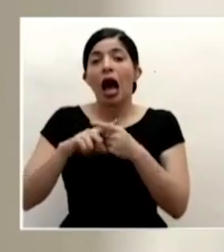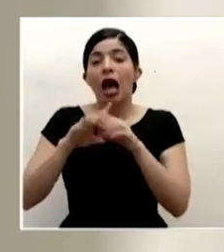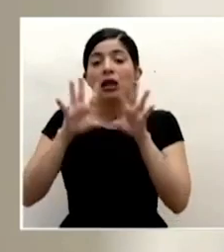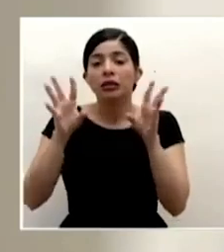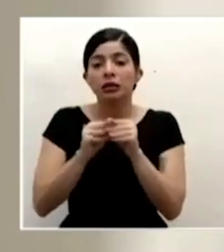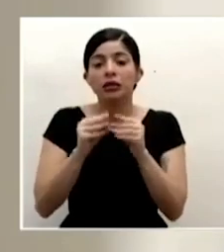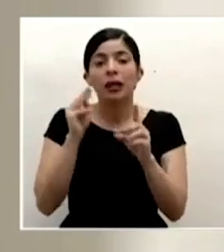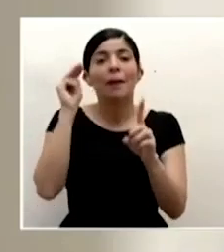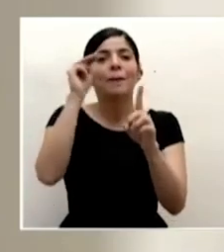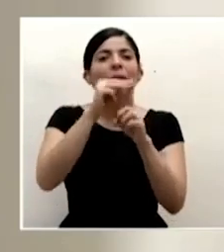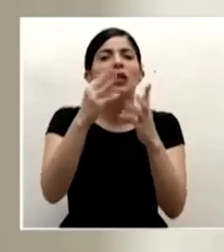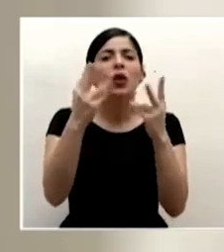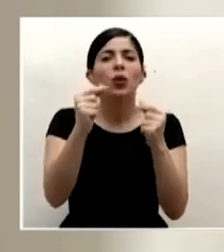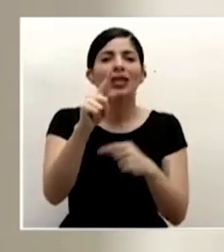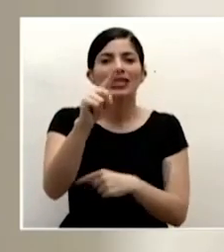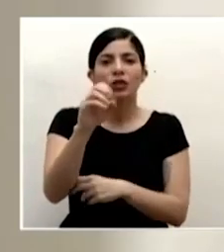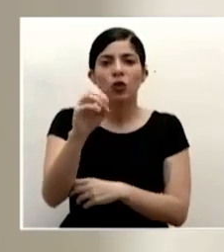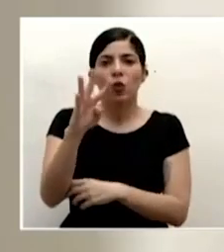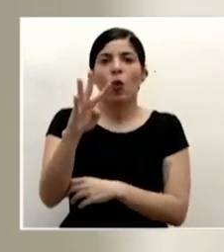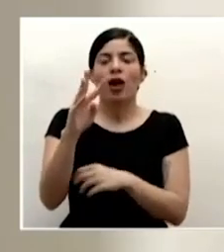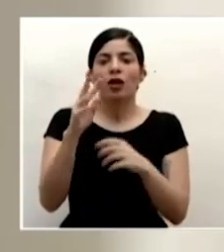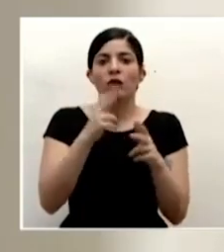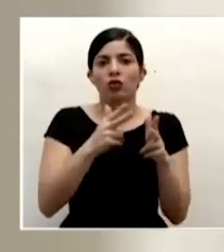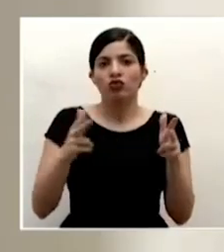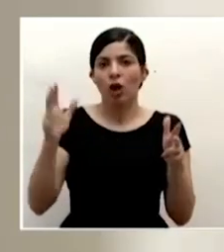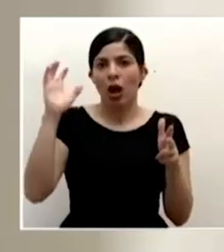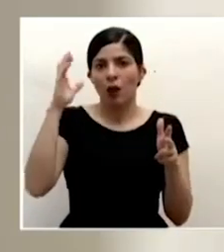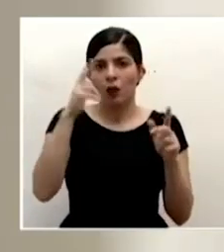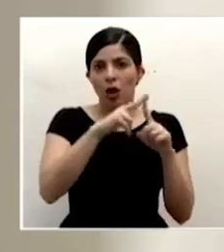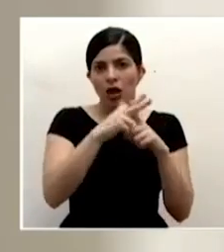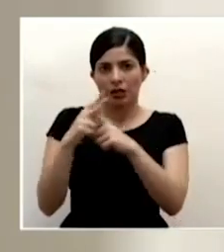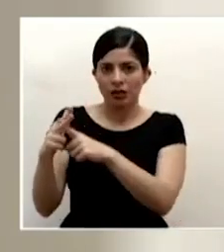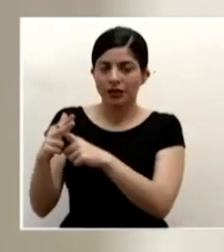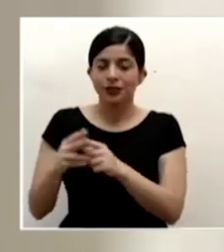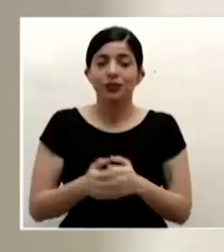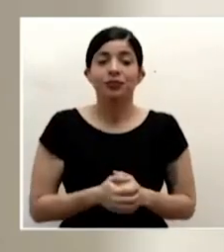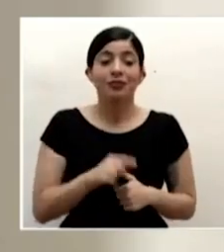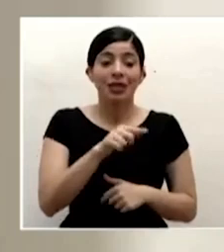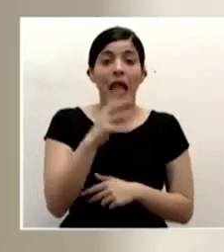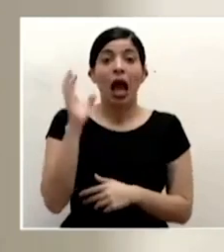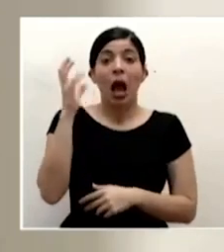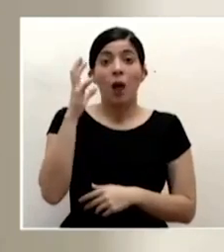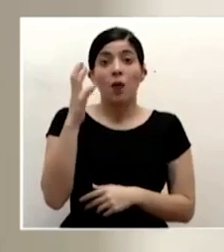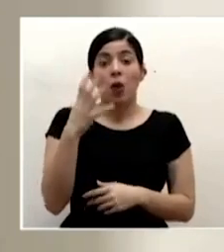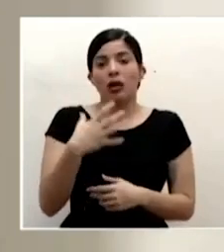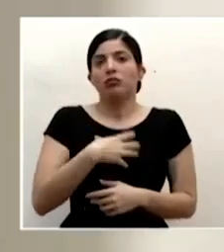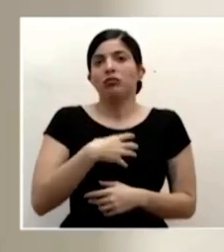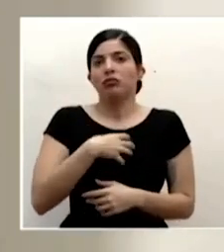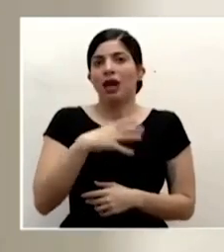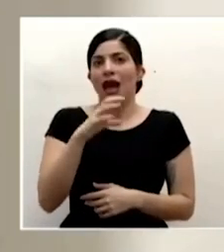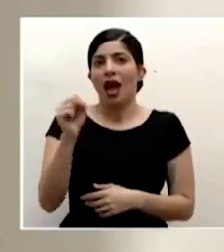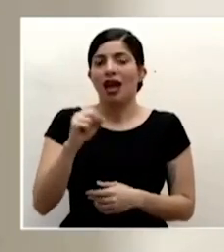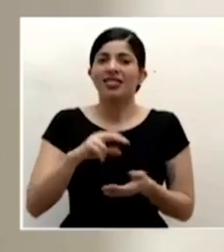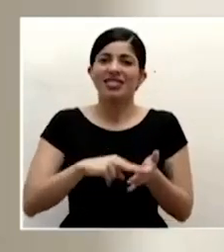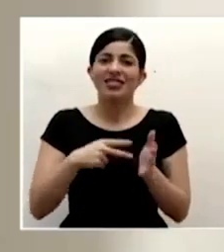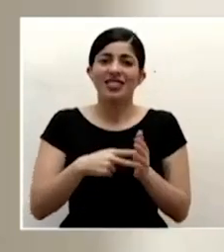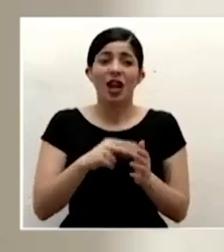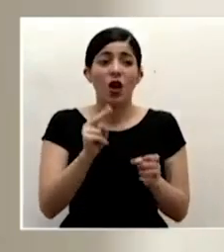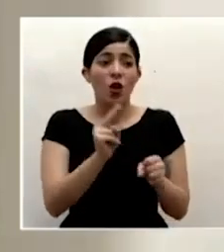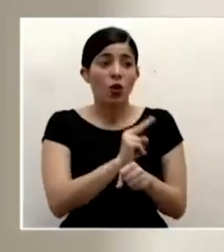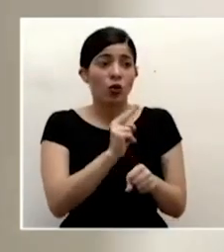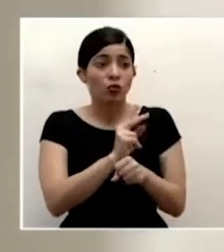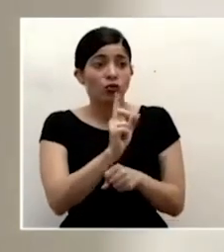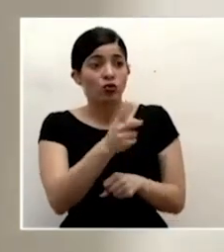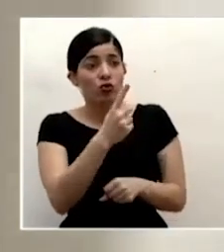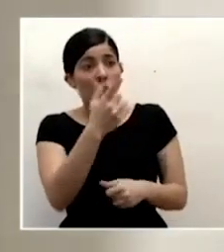adaptaciones estas ambulancias le quedan a la caja no es que solo se pueden utilizar para pacientes